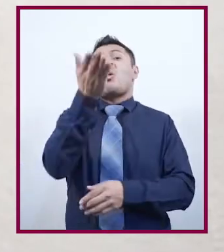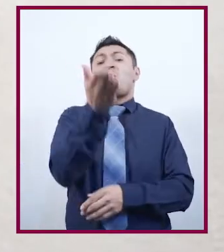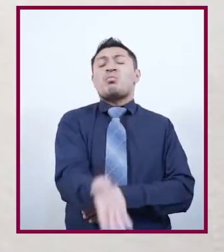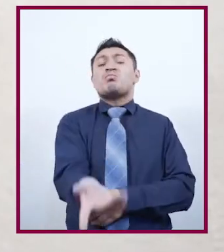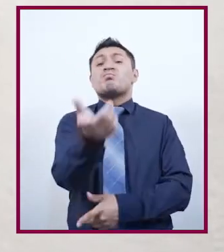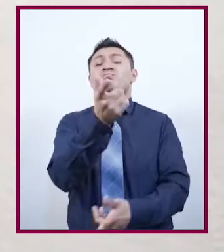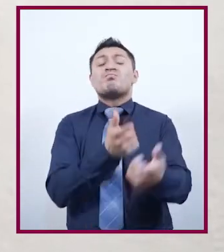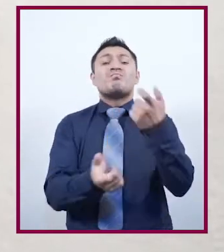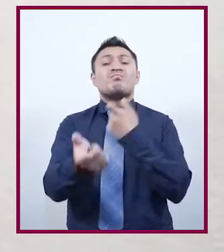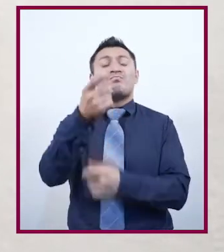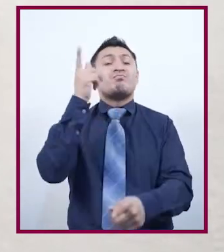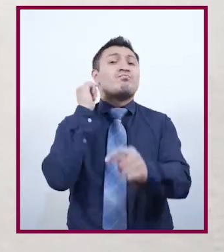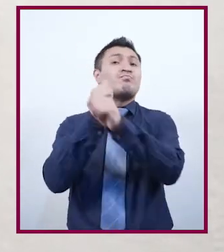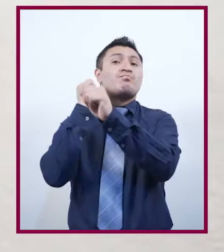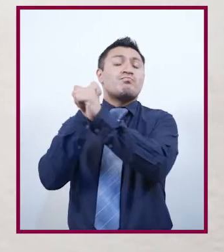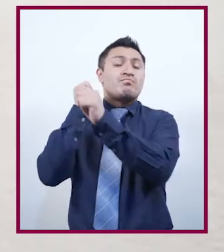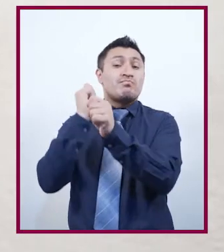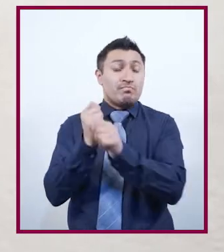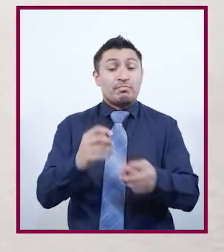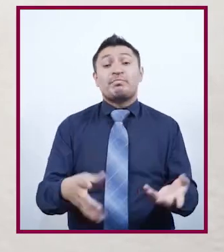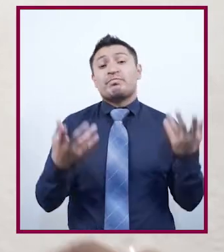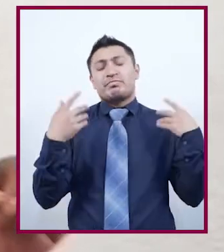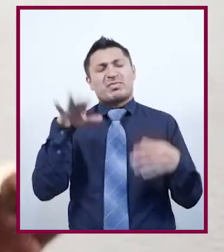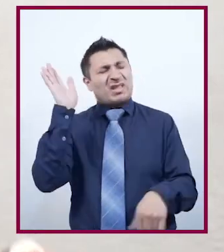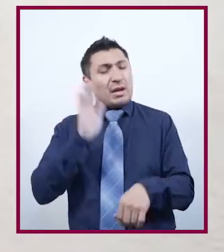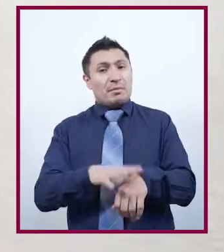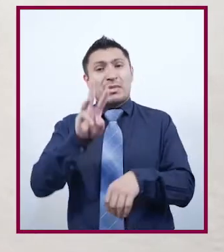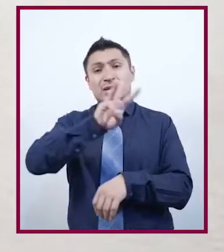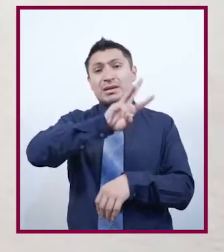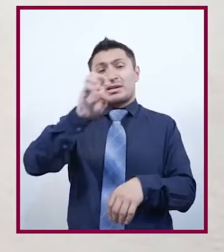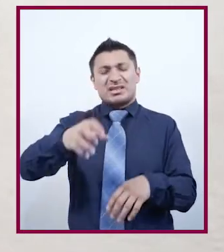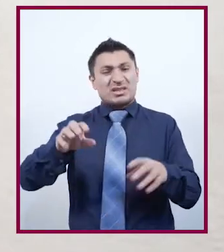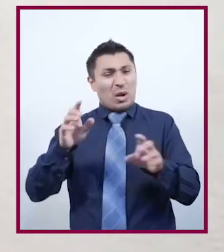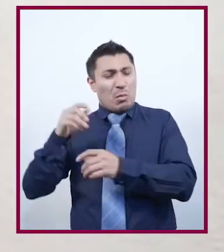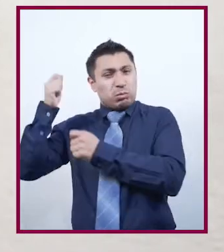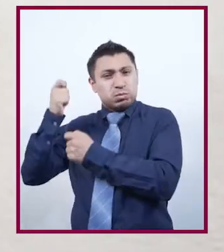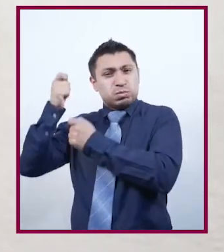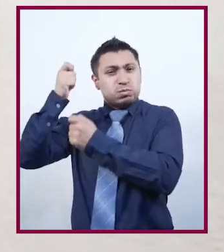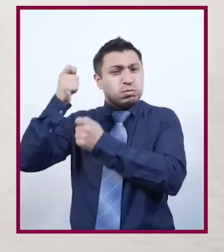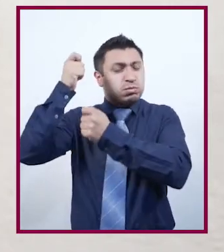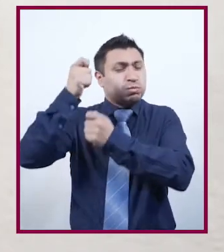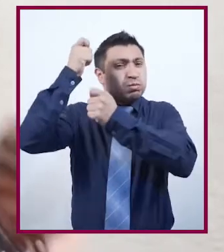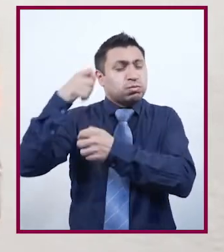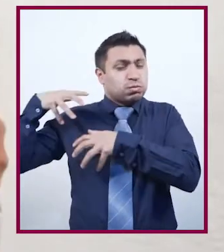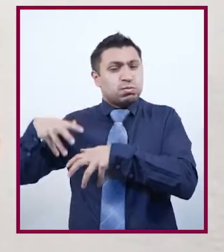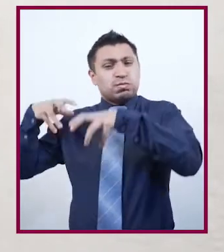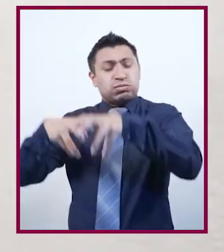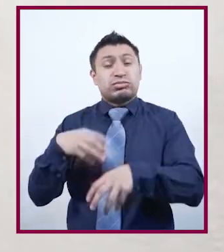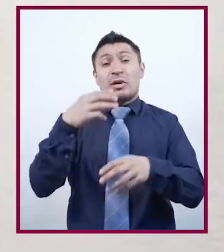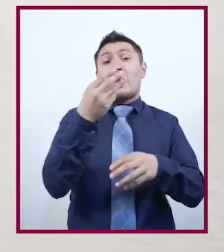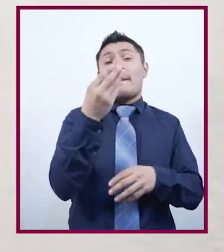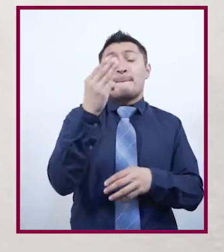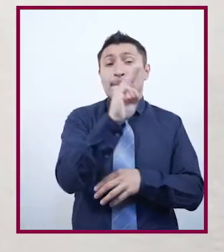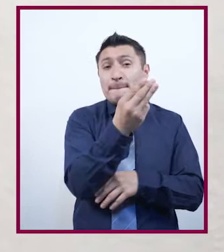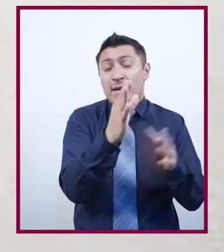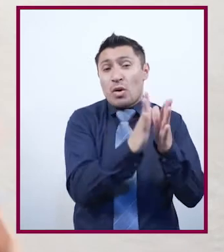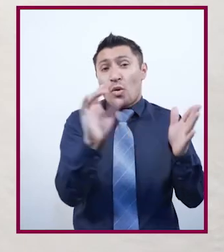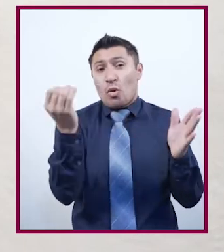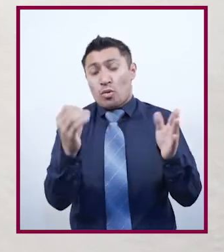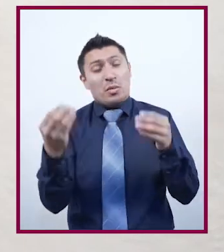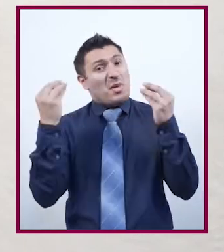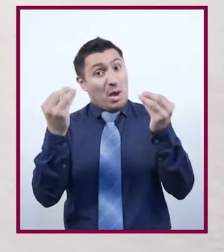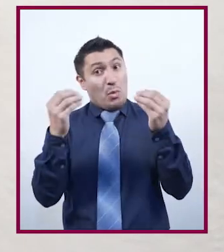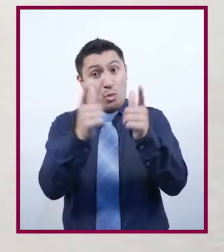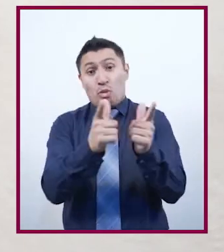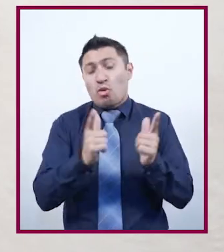al reclamar el subsidio del precio del transporte, tuvo más de 300 episodios de protesta entre los meses de mayo y octubre. La